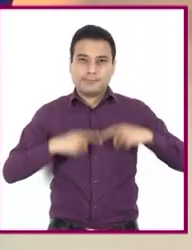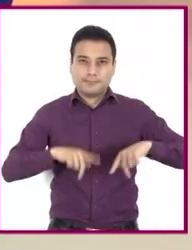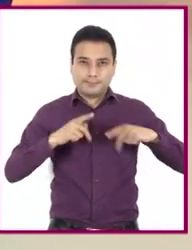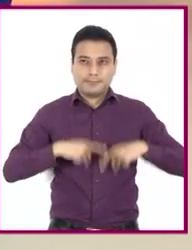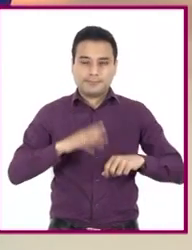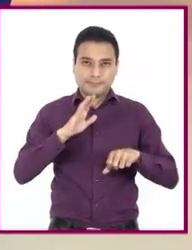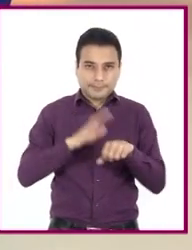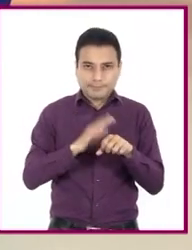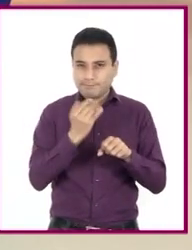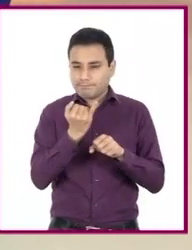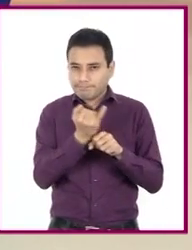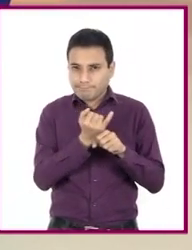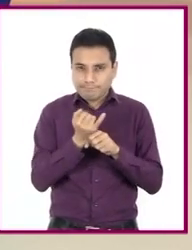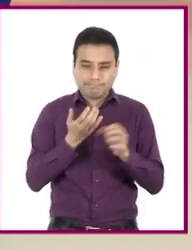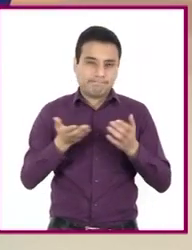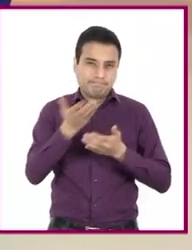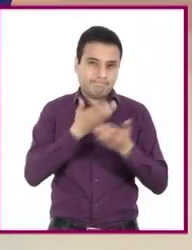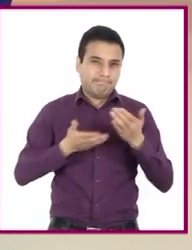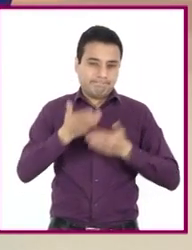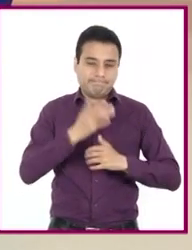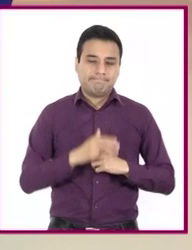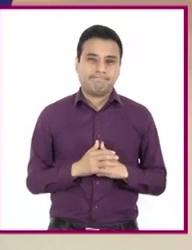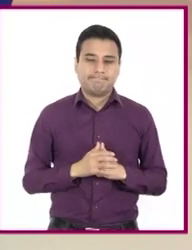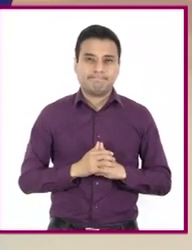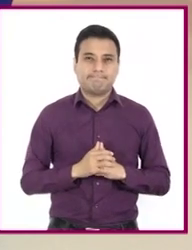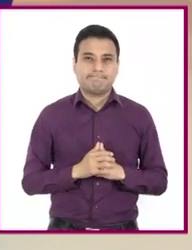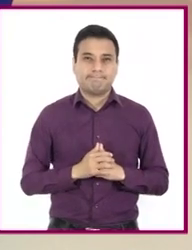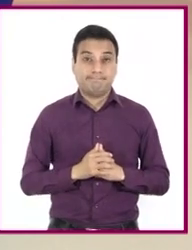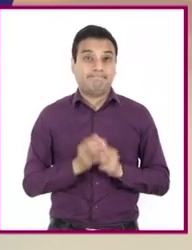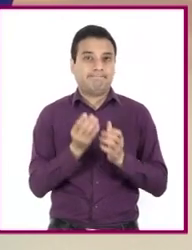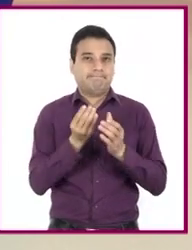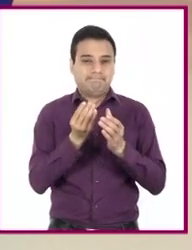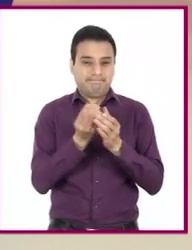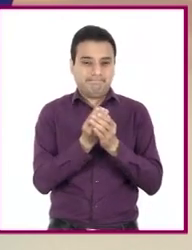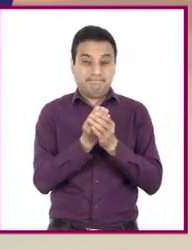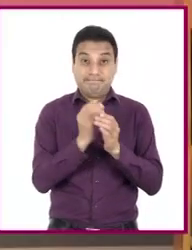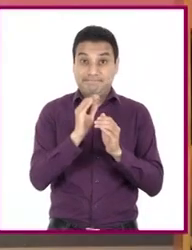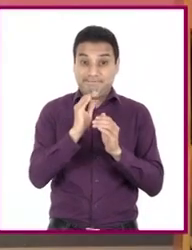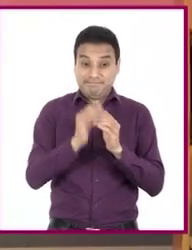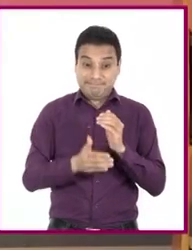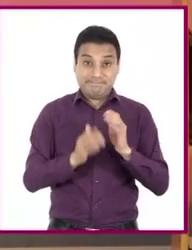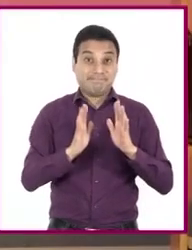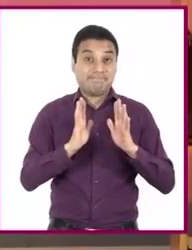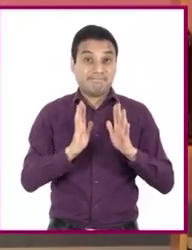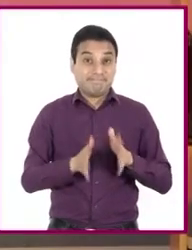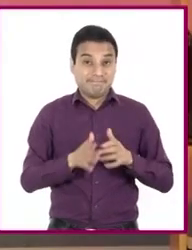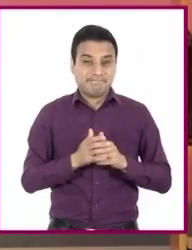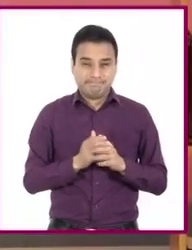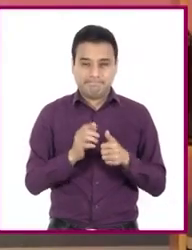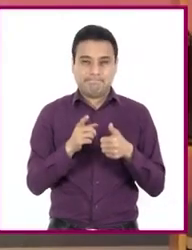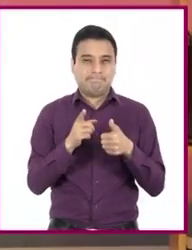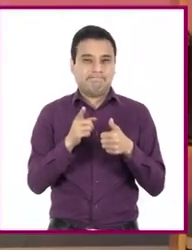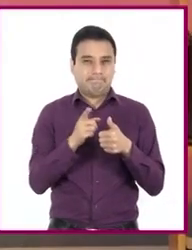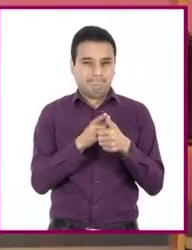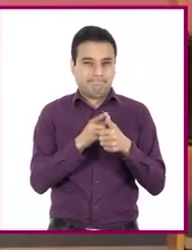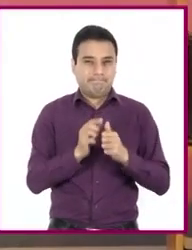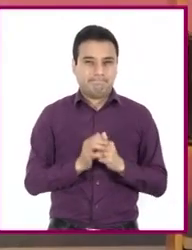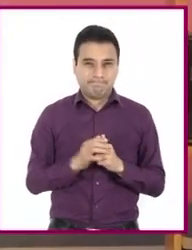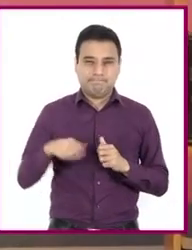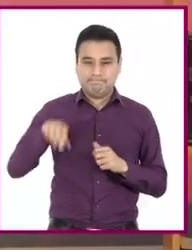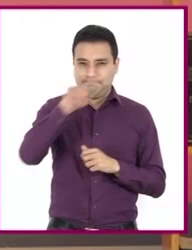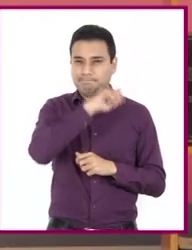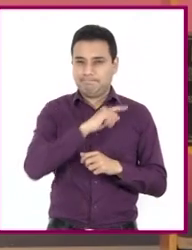entre la comunidad científica. Ya casi llegamos al final de la sesión. Pero primero los invito a